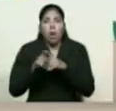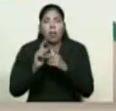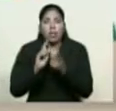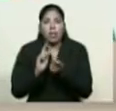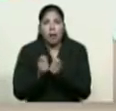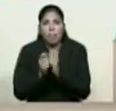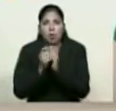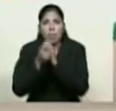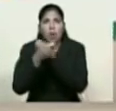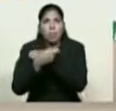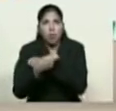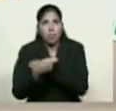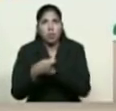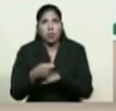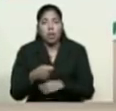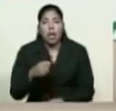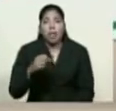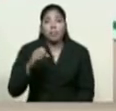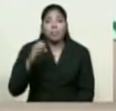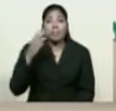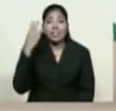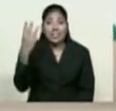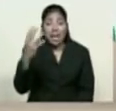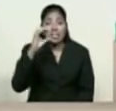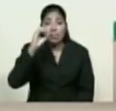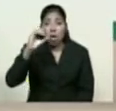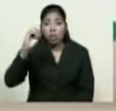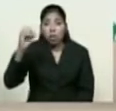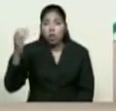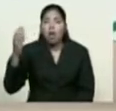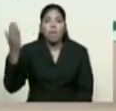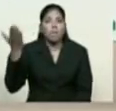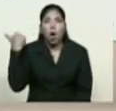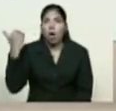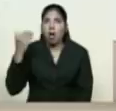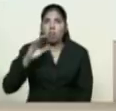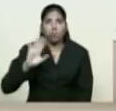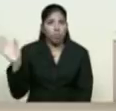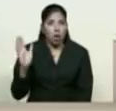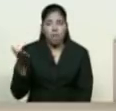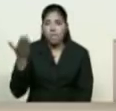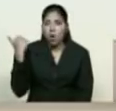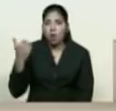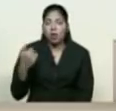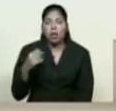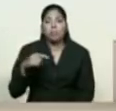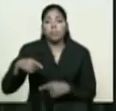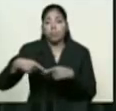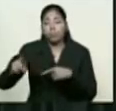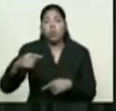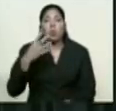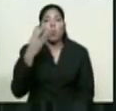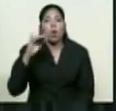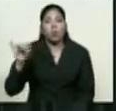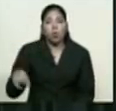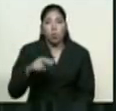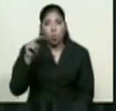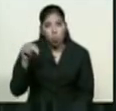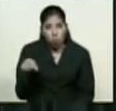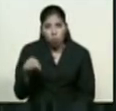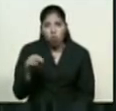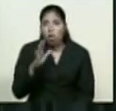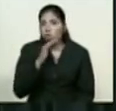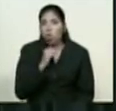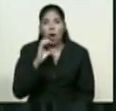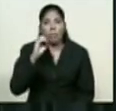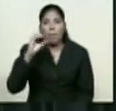Se suprimirán tres ceros al actual cono monetario a partir del 4 de junio de este mismo año. La nueva moneda